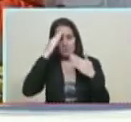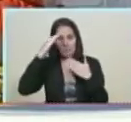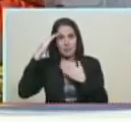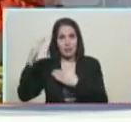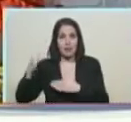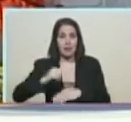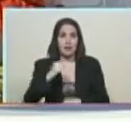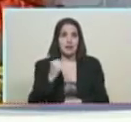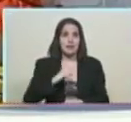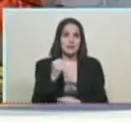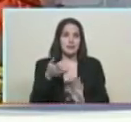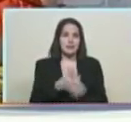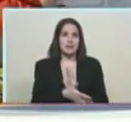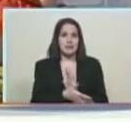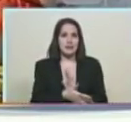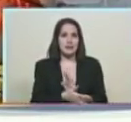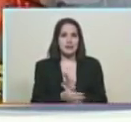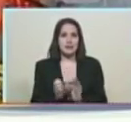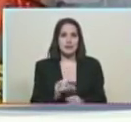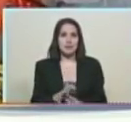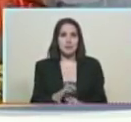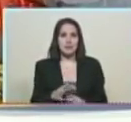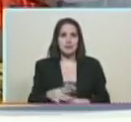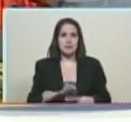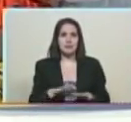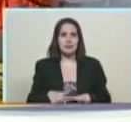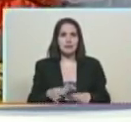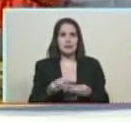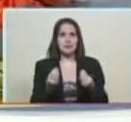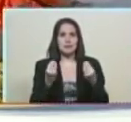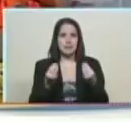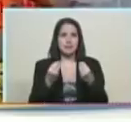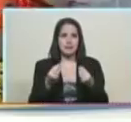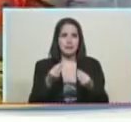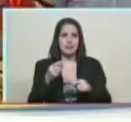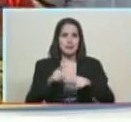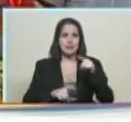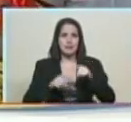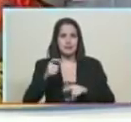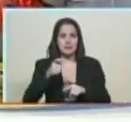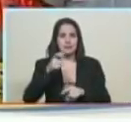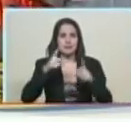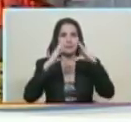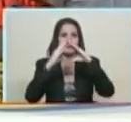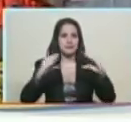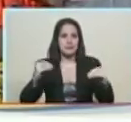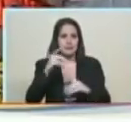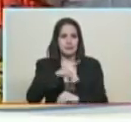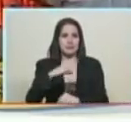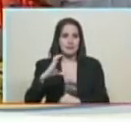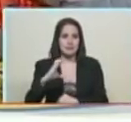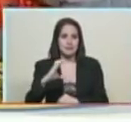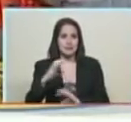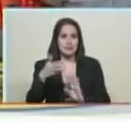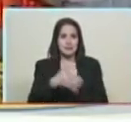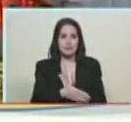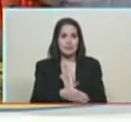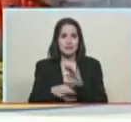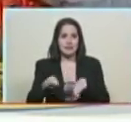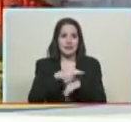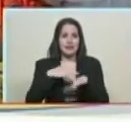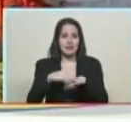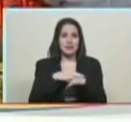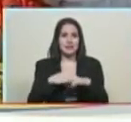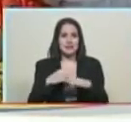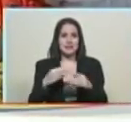policiales del país a los funcionarios militares a protección civil y bueno al ministro Reverol